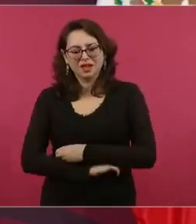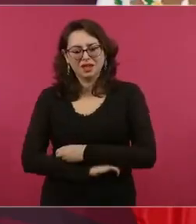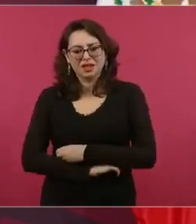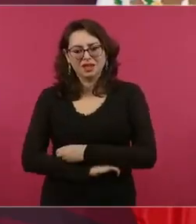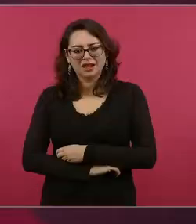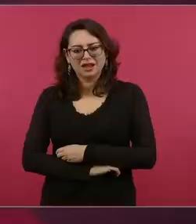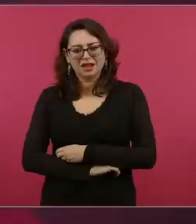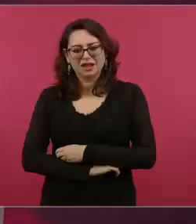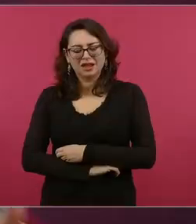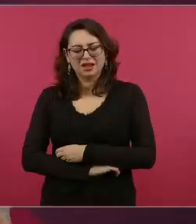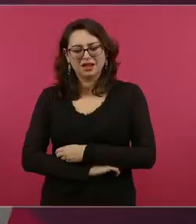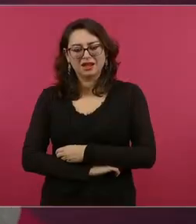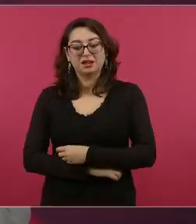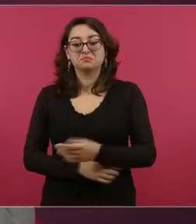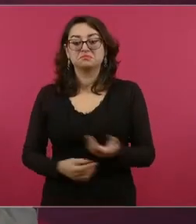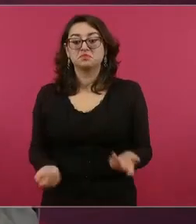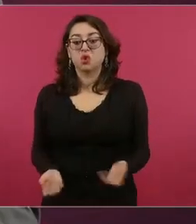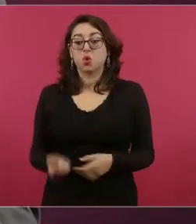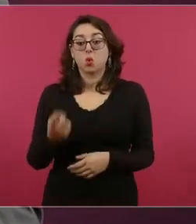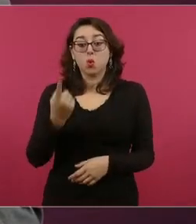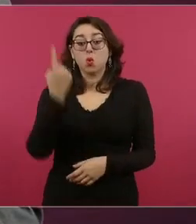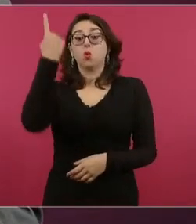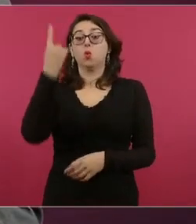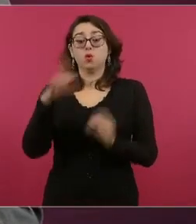un retrato de Zapata,